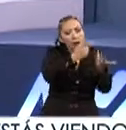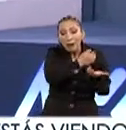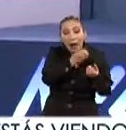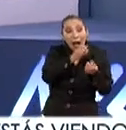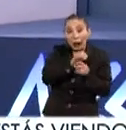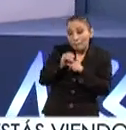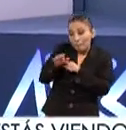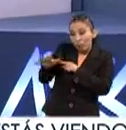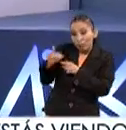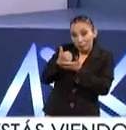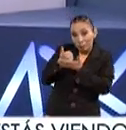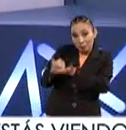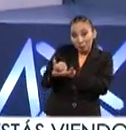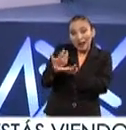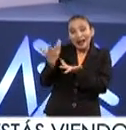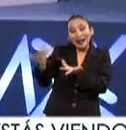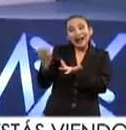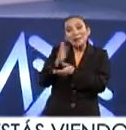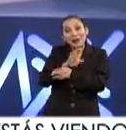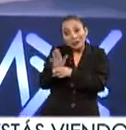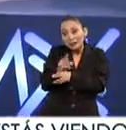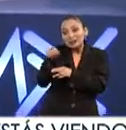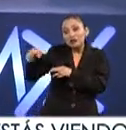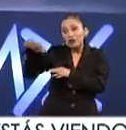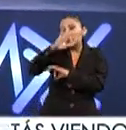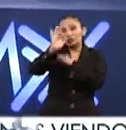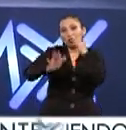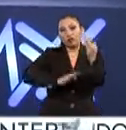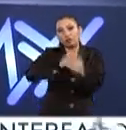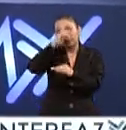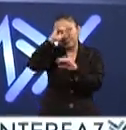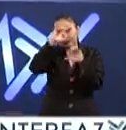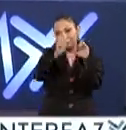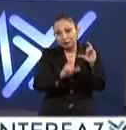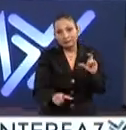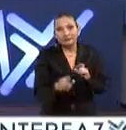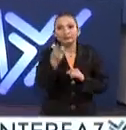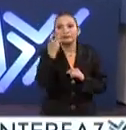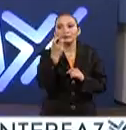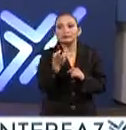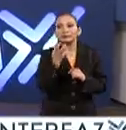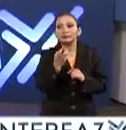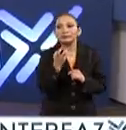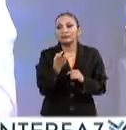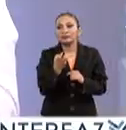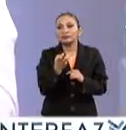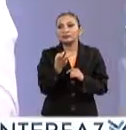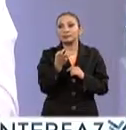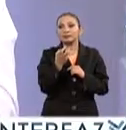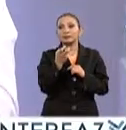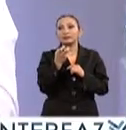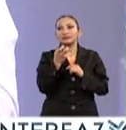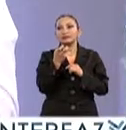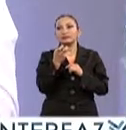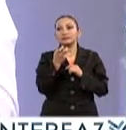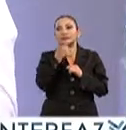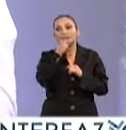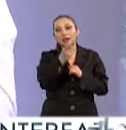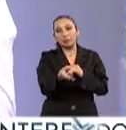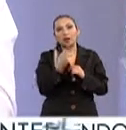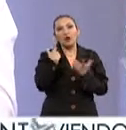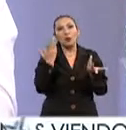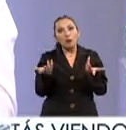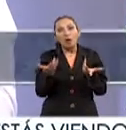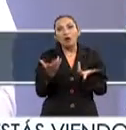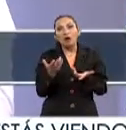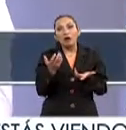ese conocimiento útil llegue a todo nuestro país. Por eso, pues, diríamos que son